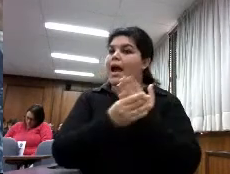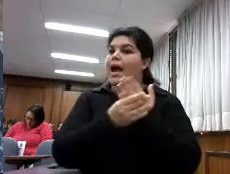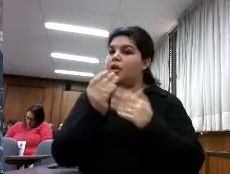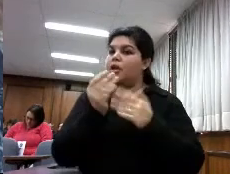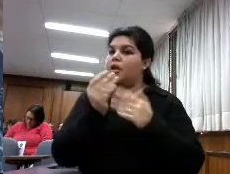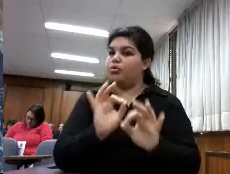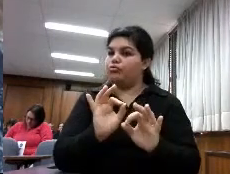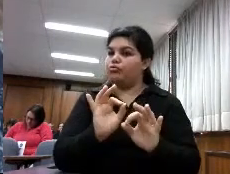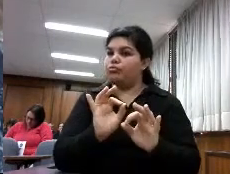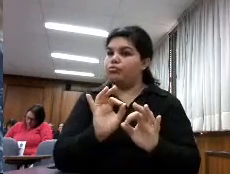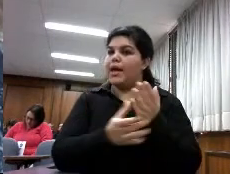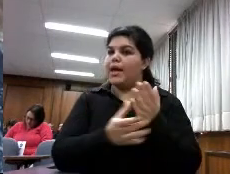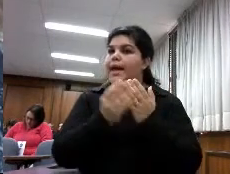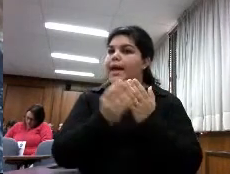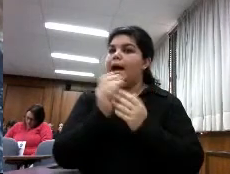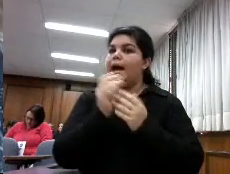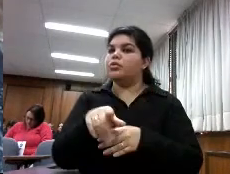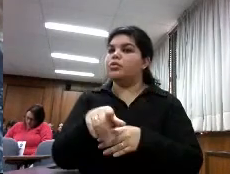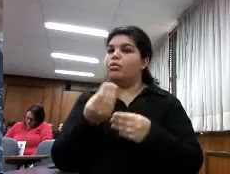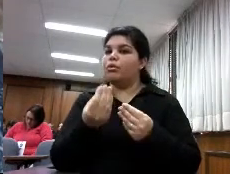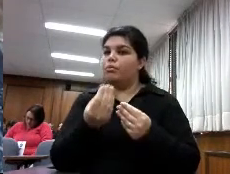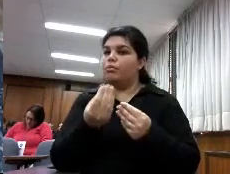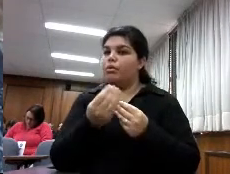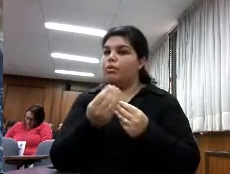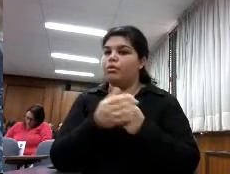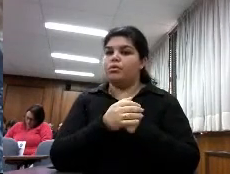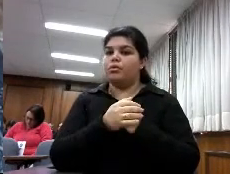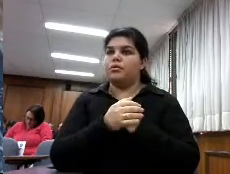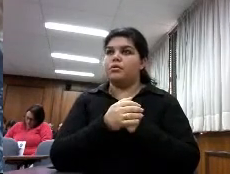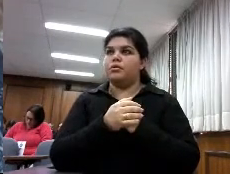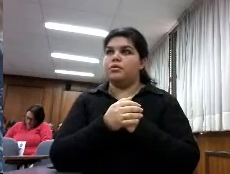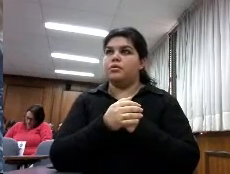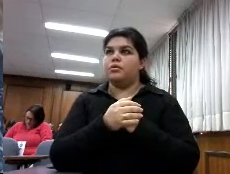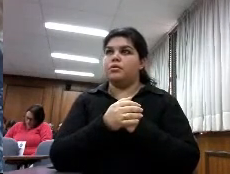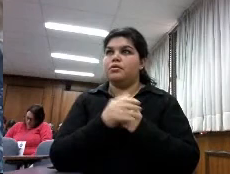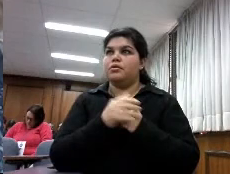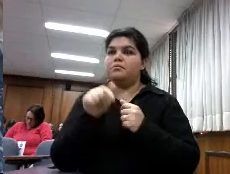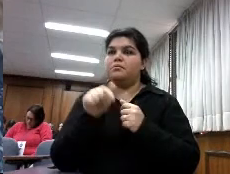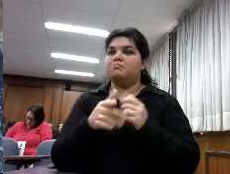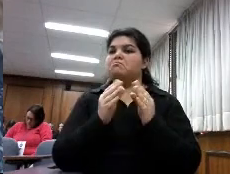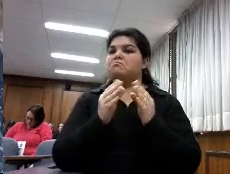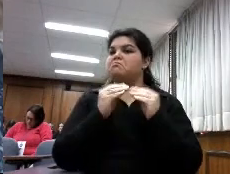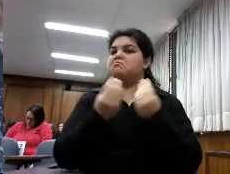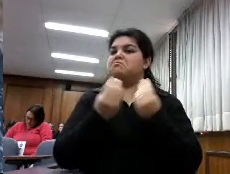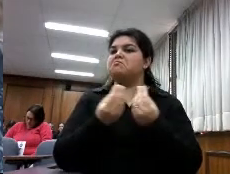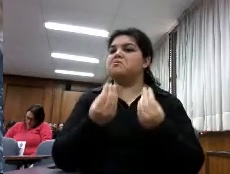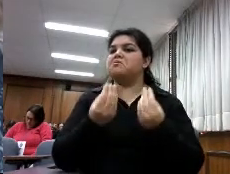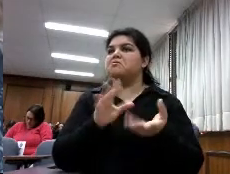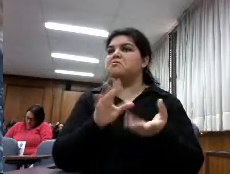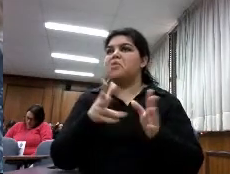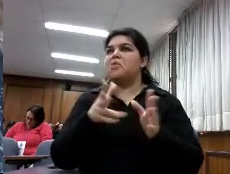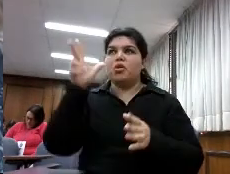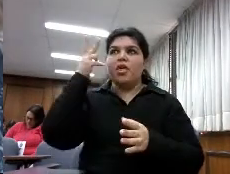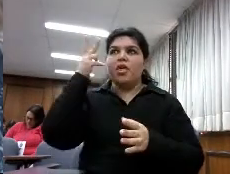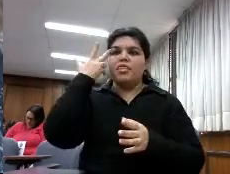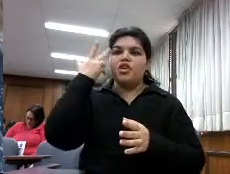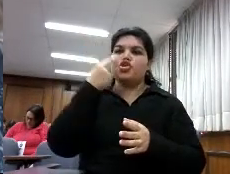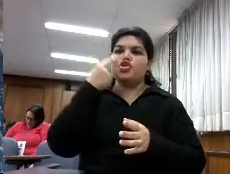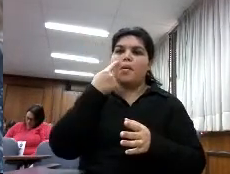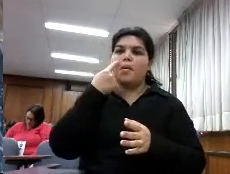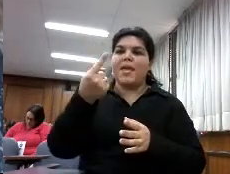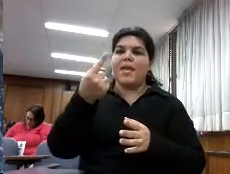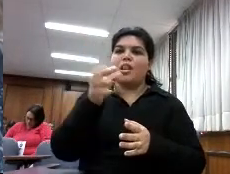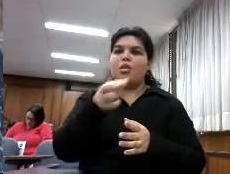digitalización del formato en revisión en todas esas cosas como una media de 18 mil dólares este es el gran